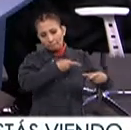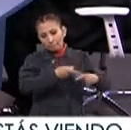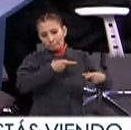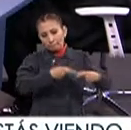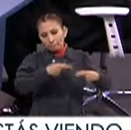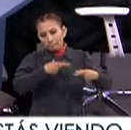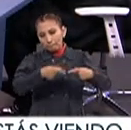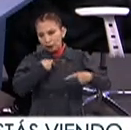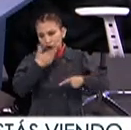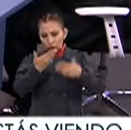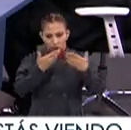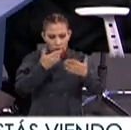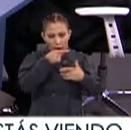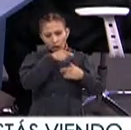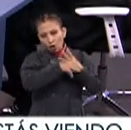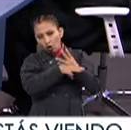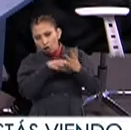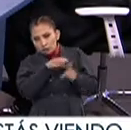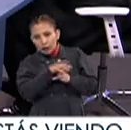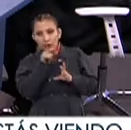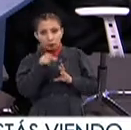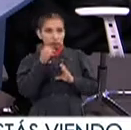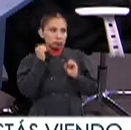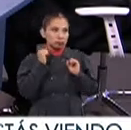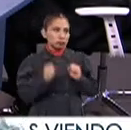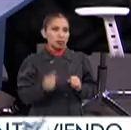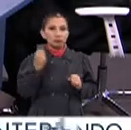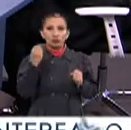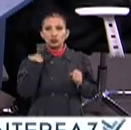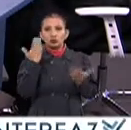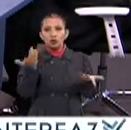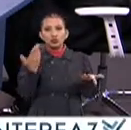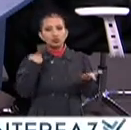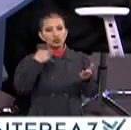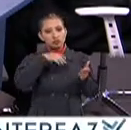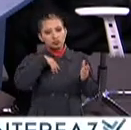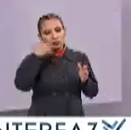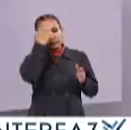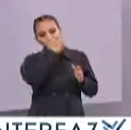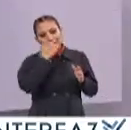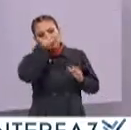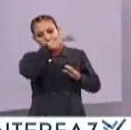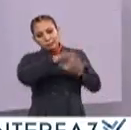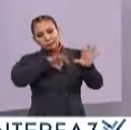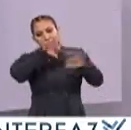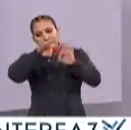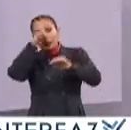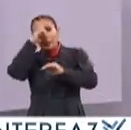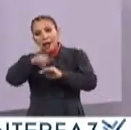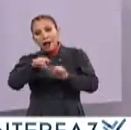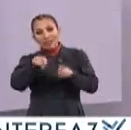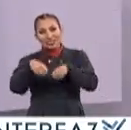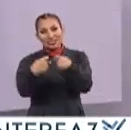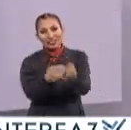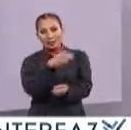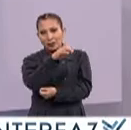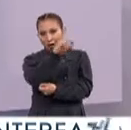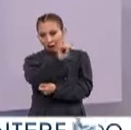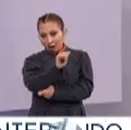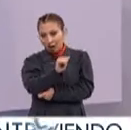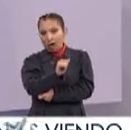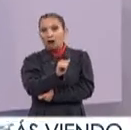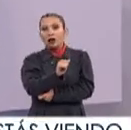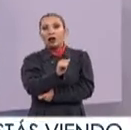preparación José Alfonso Que además tuviste que pasar Me imagino Muchos filtros Etcétera Para poder conseguir Esta beca Y esta